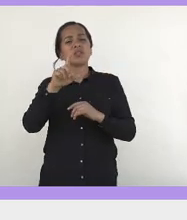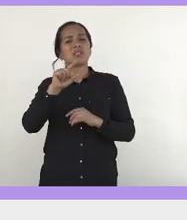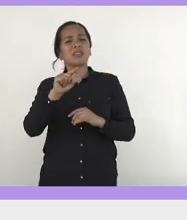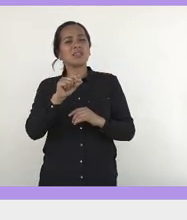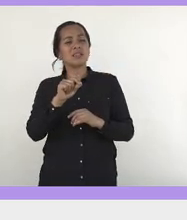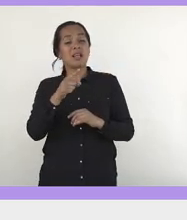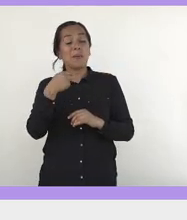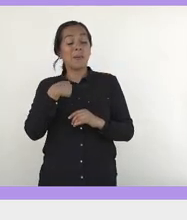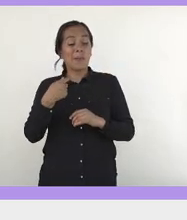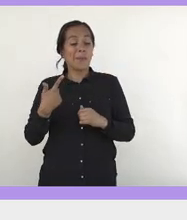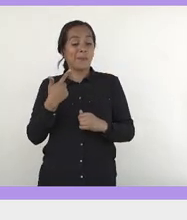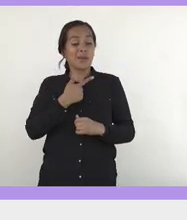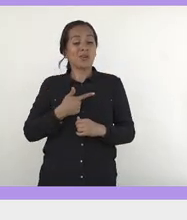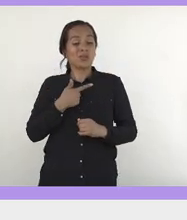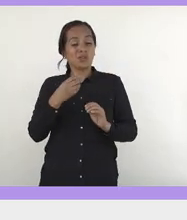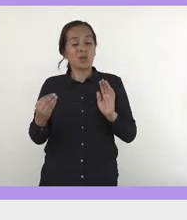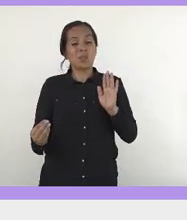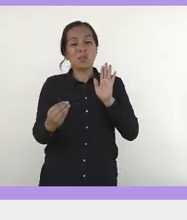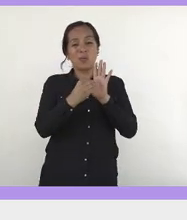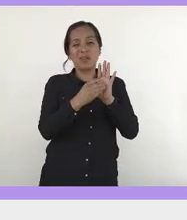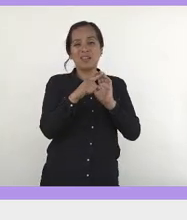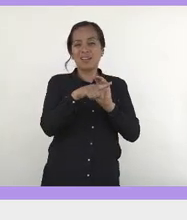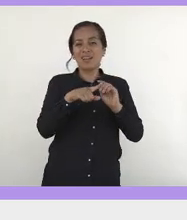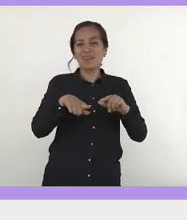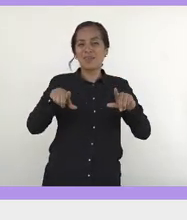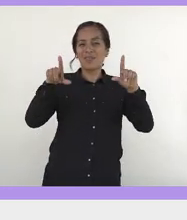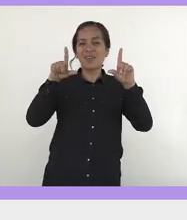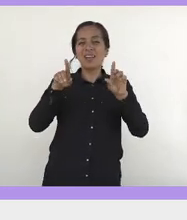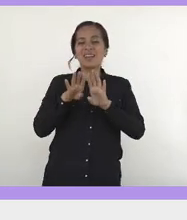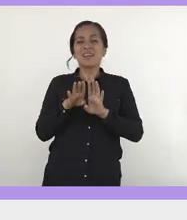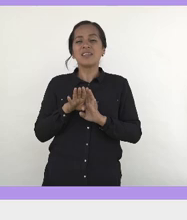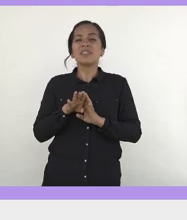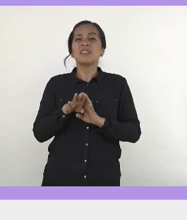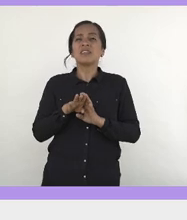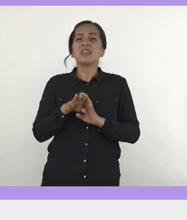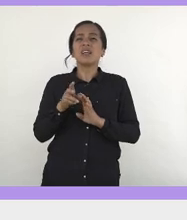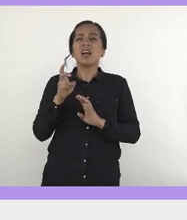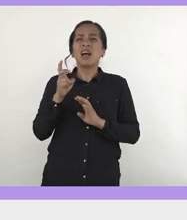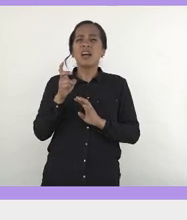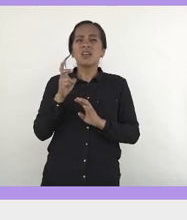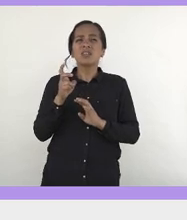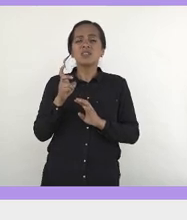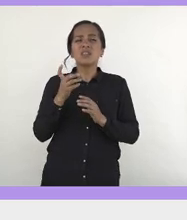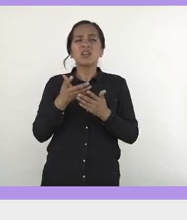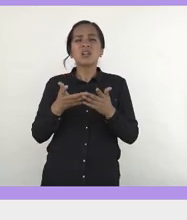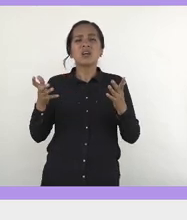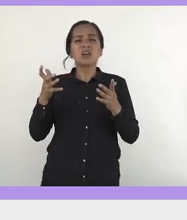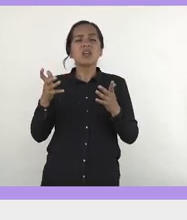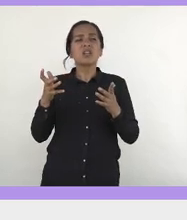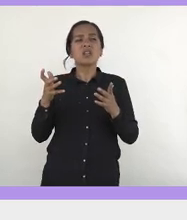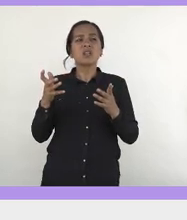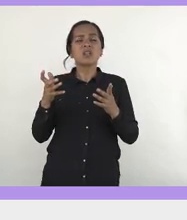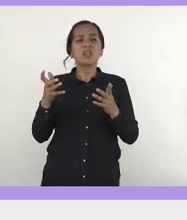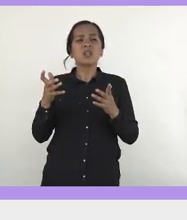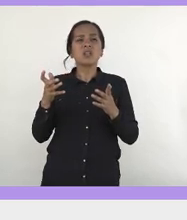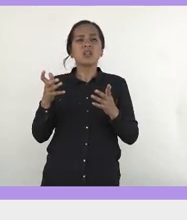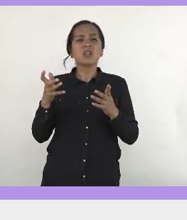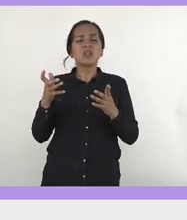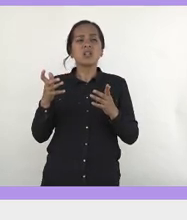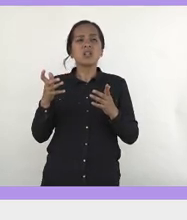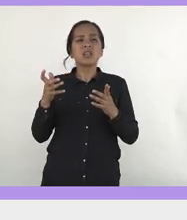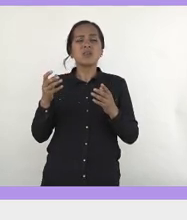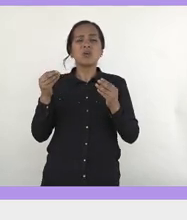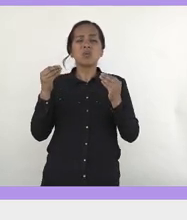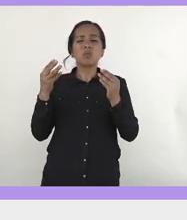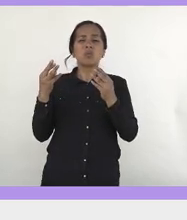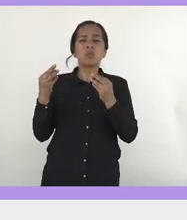mí me encanta ponerla, es una de esas primeras grandes concentraciones que hubo en esas décadas, y que generaron una